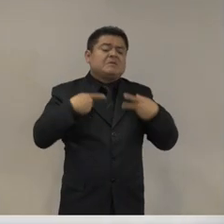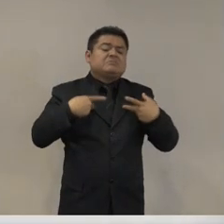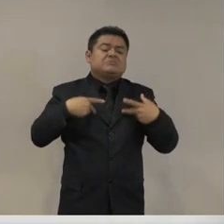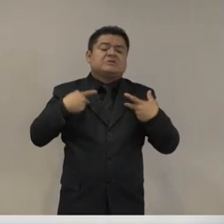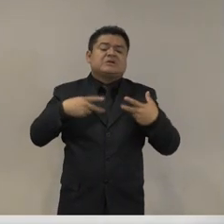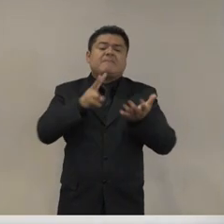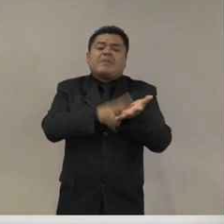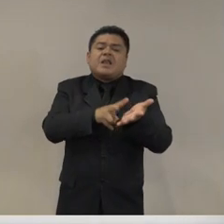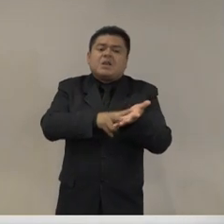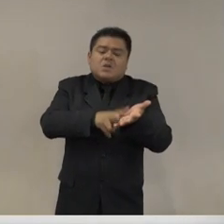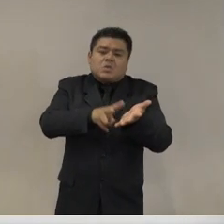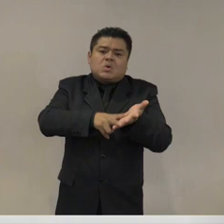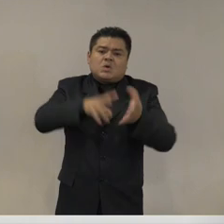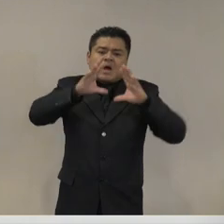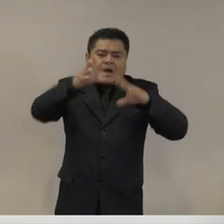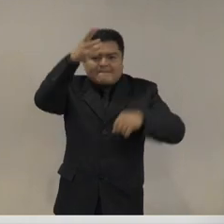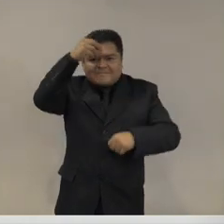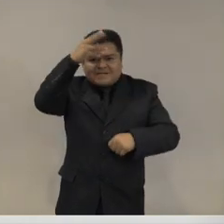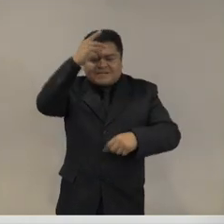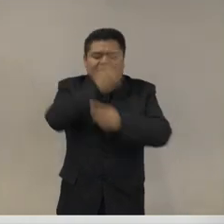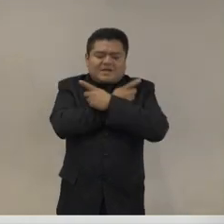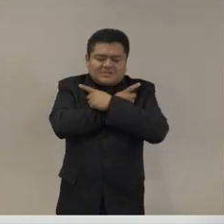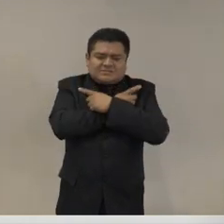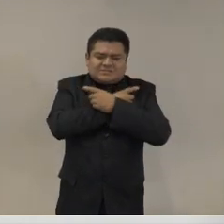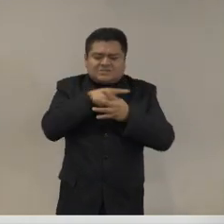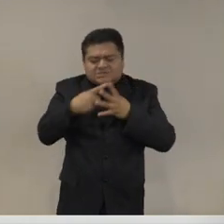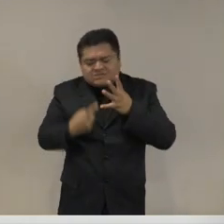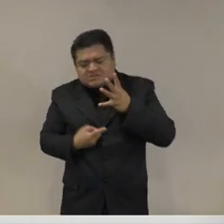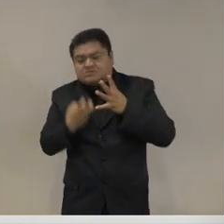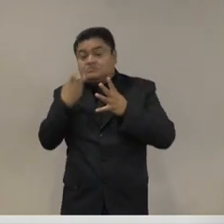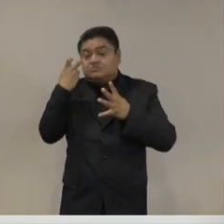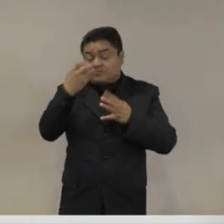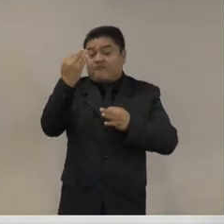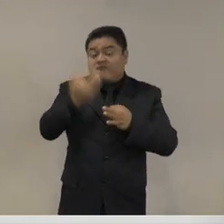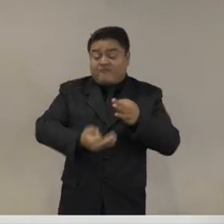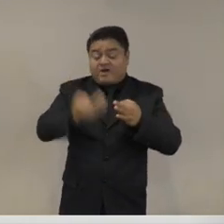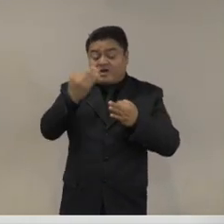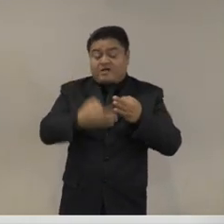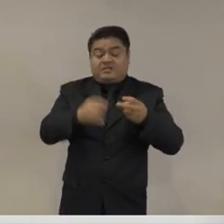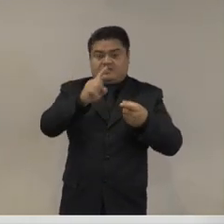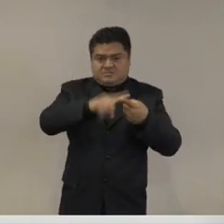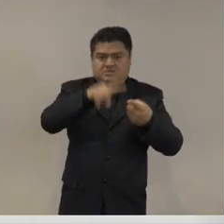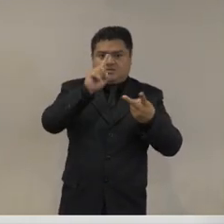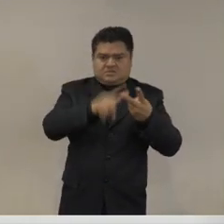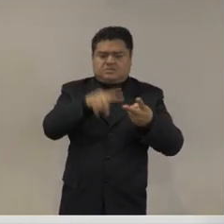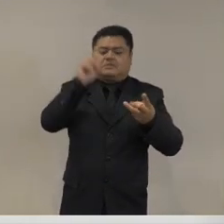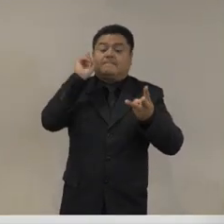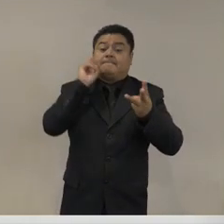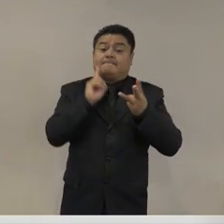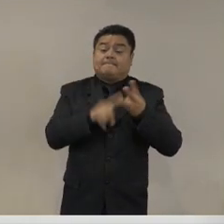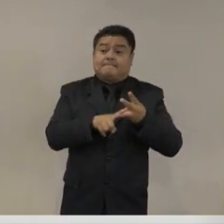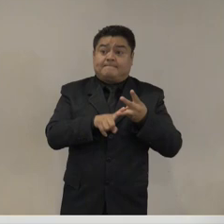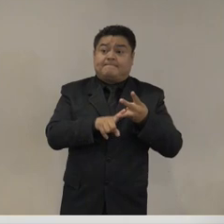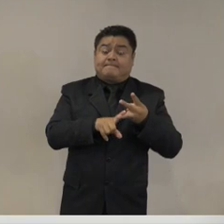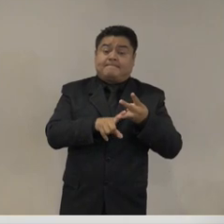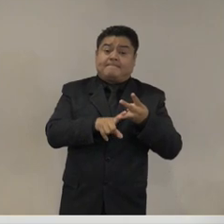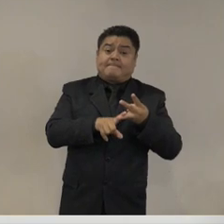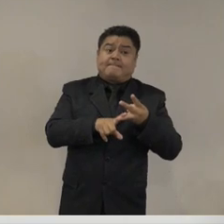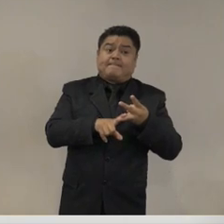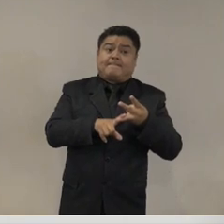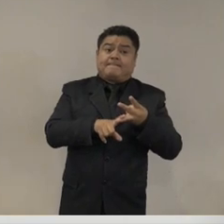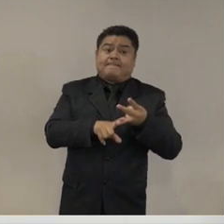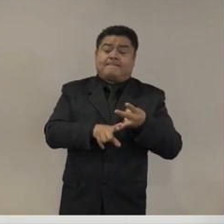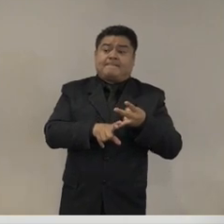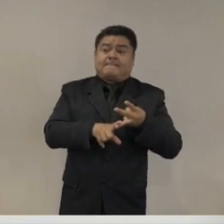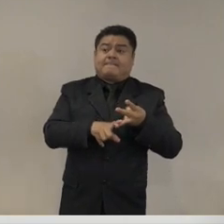lo que dijimos es que la crisis que estaba viviendo la comarca lagunera se debía a una prolongada sequía